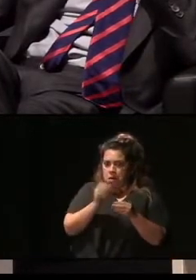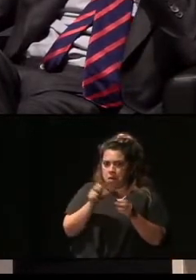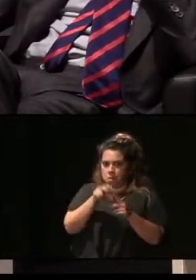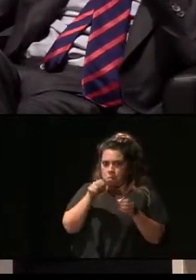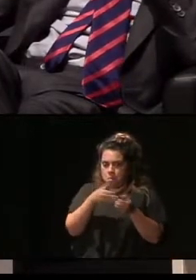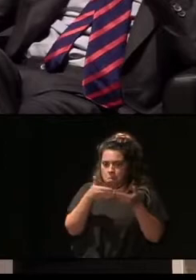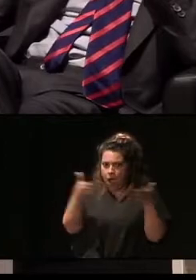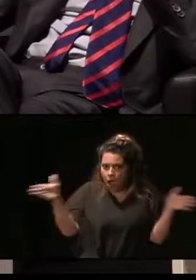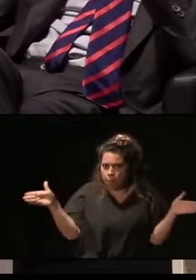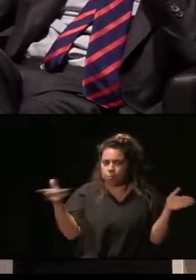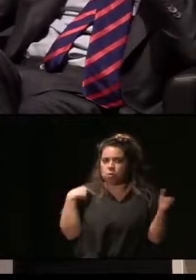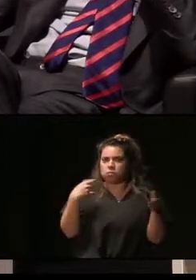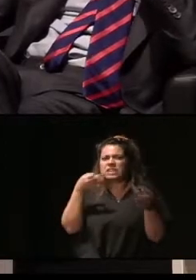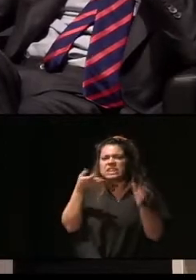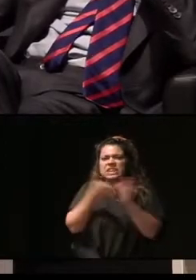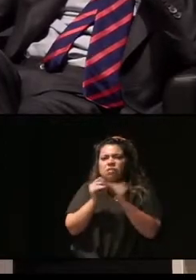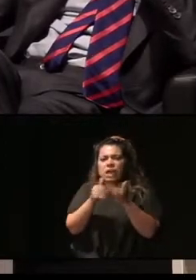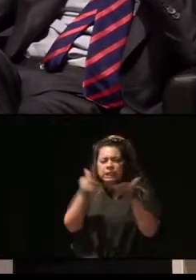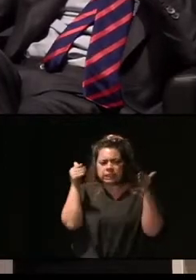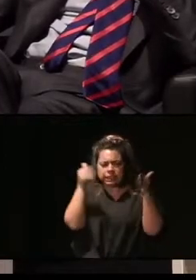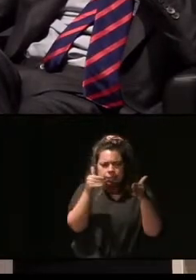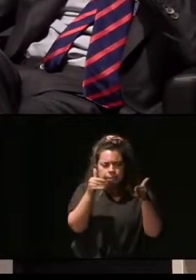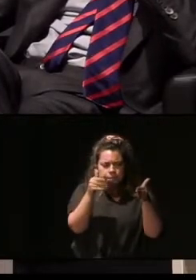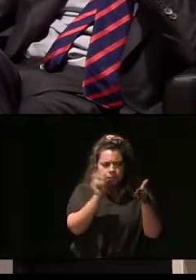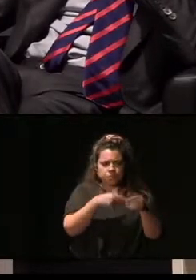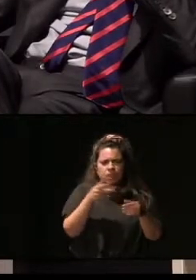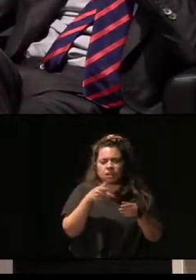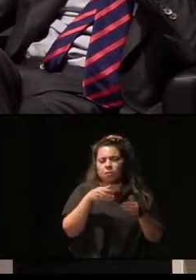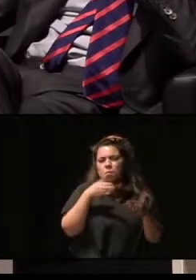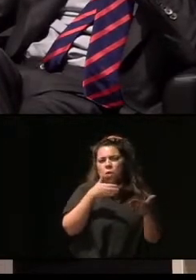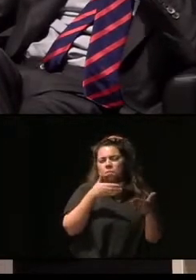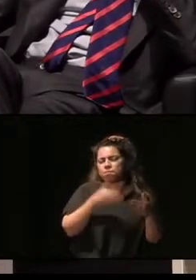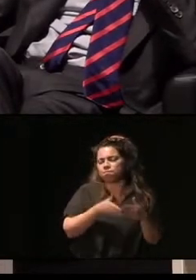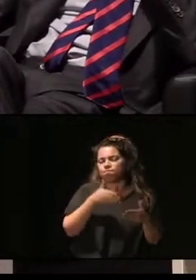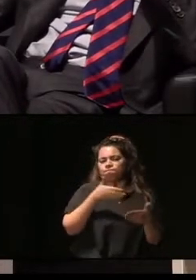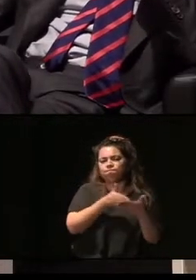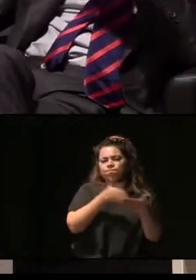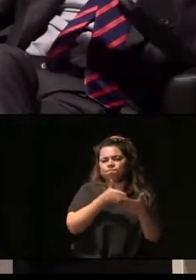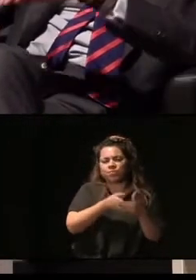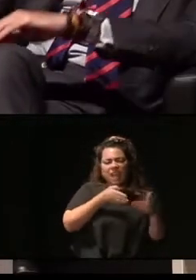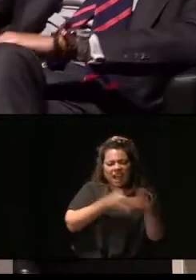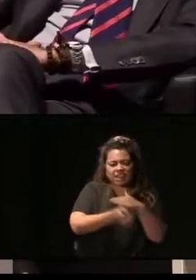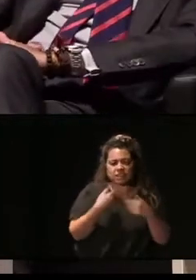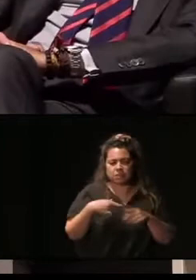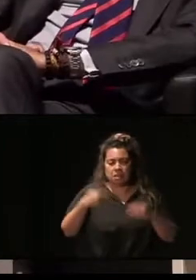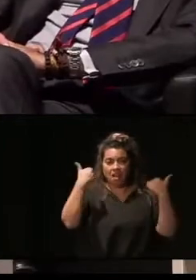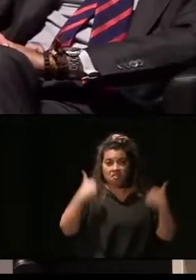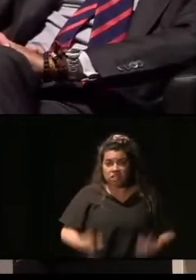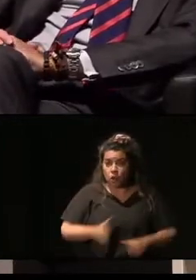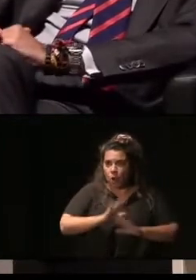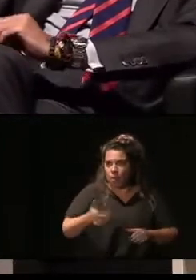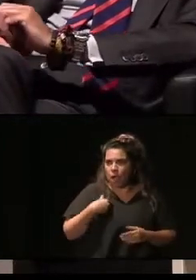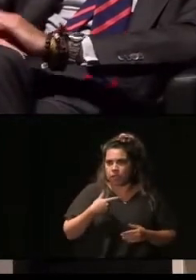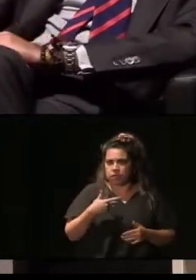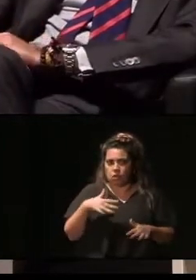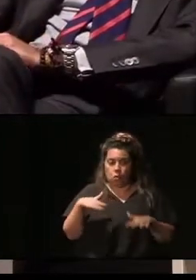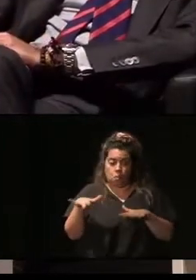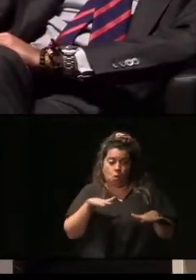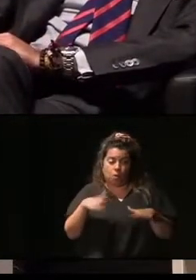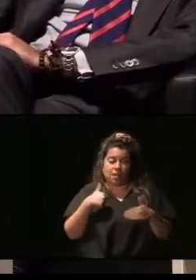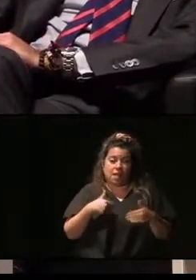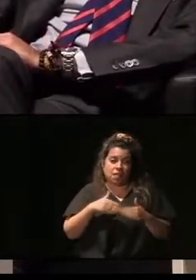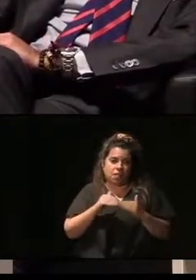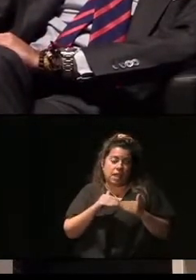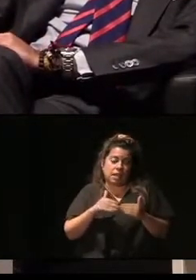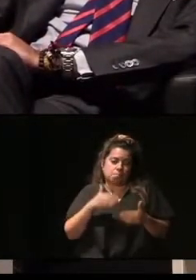decir, que no se centra en los problemas de accesibilidad físicos o la movilidad reducida, sino que abarca